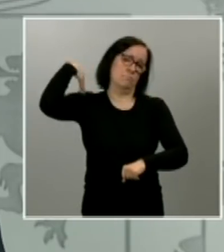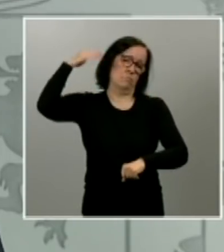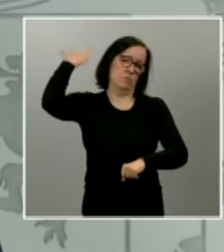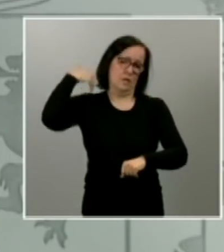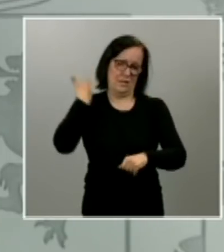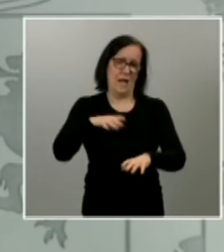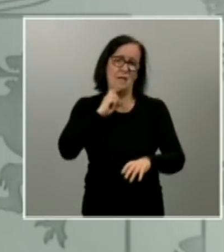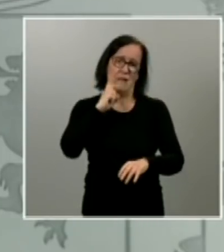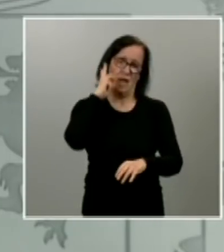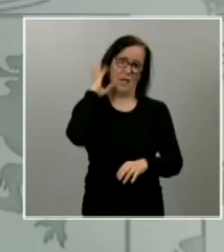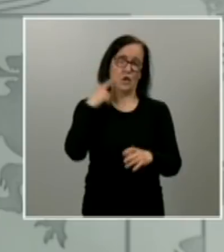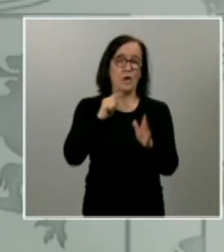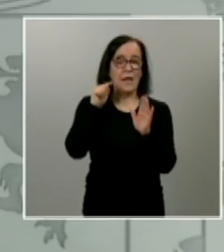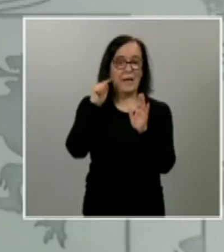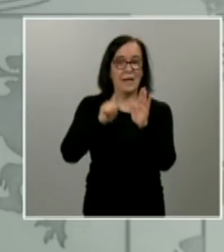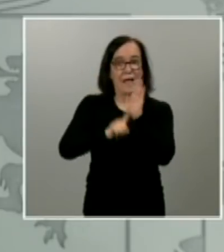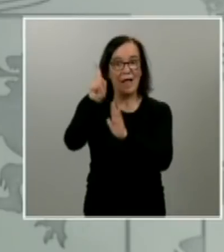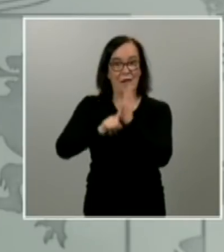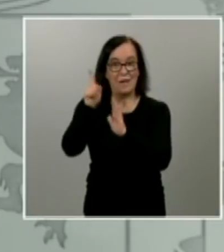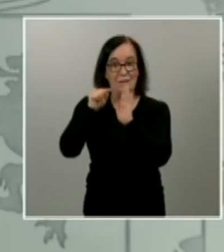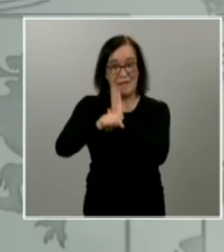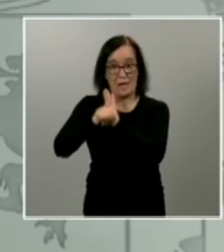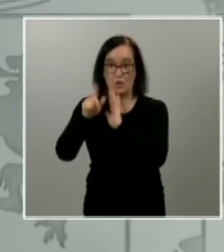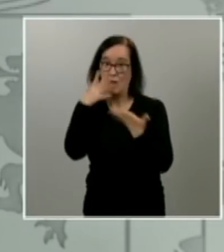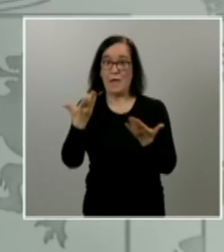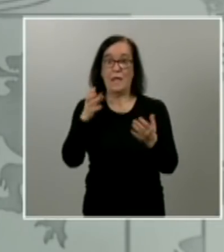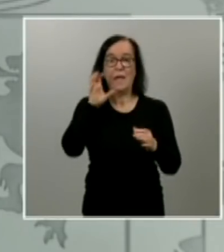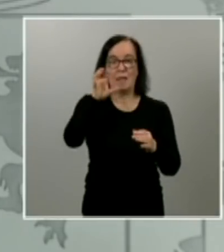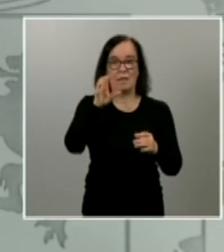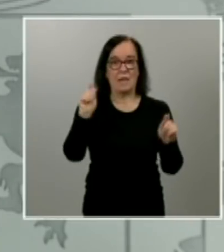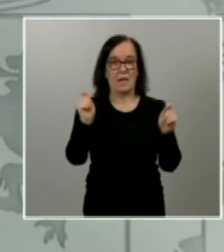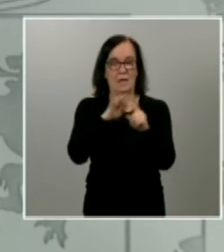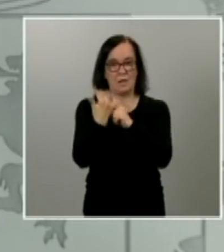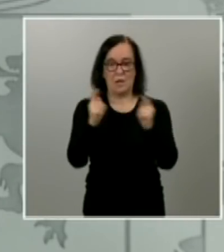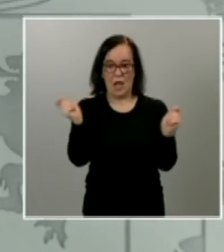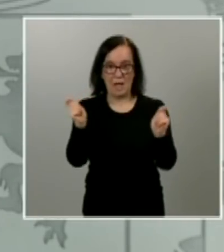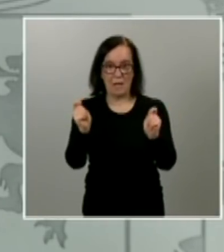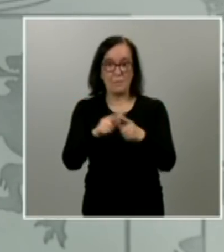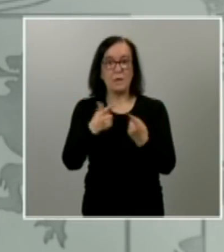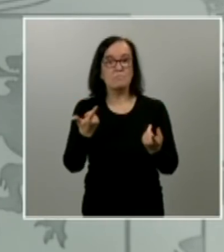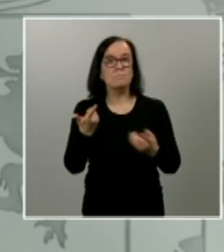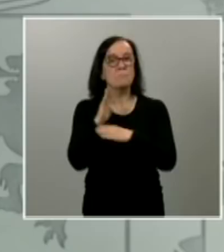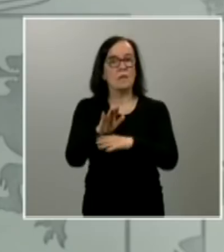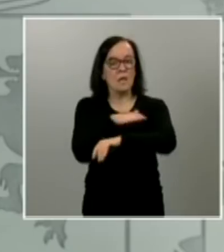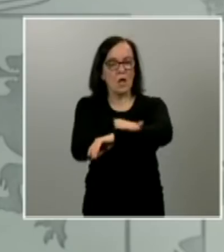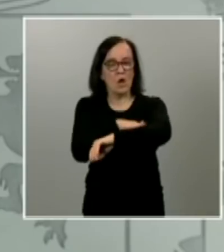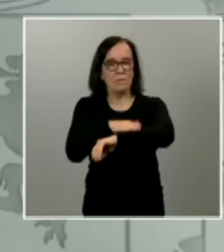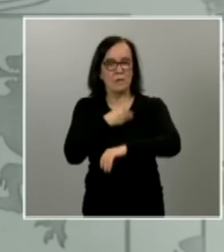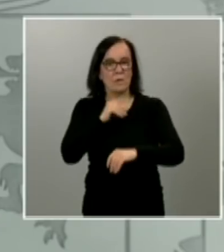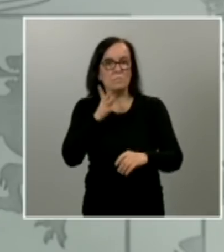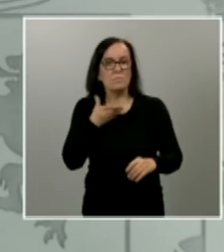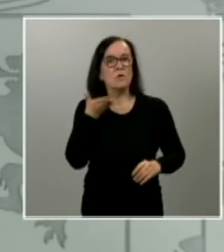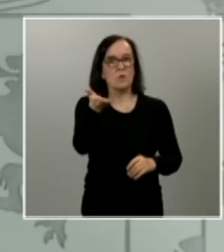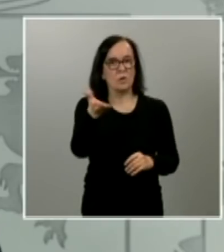que desarrolla digamos el estado de alarma plantea el que el gobierno de España solicite el estado de alarma cada